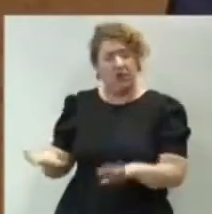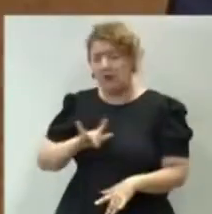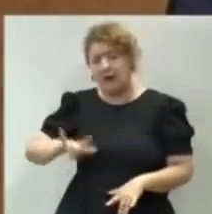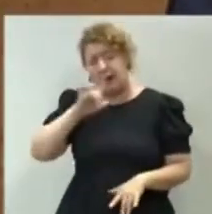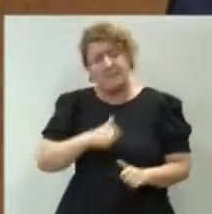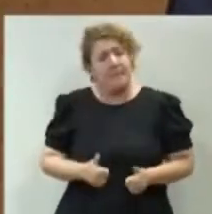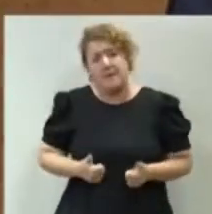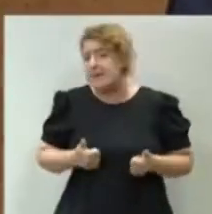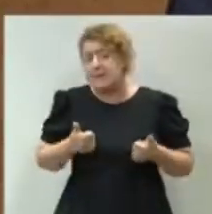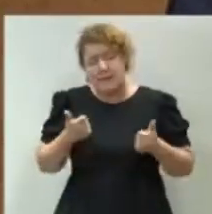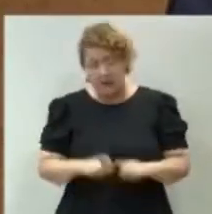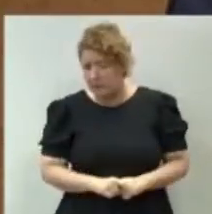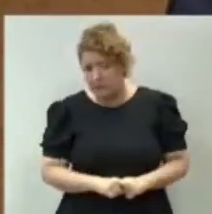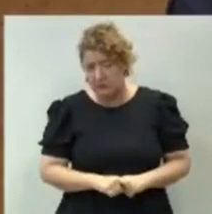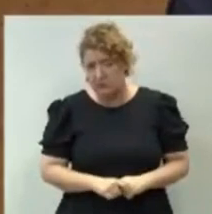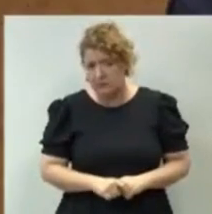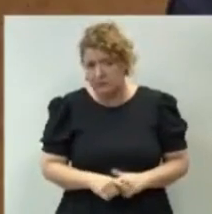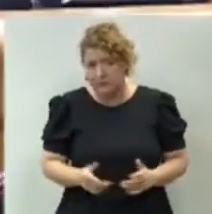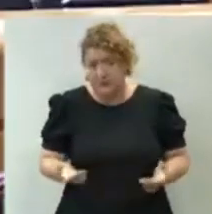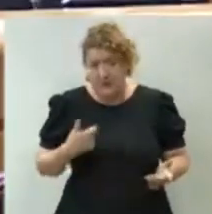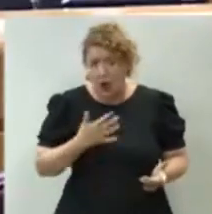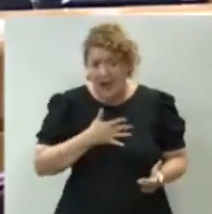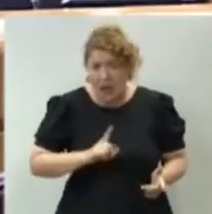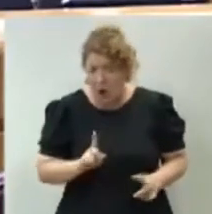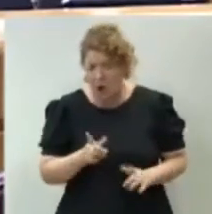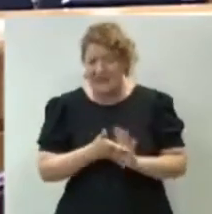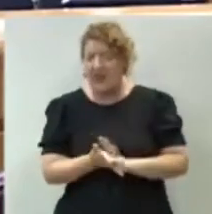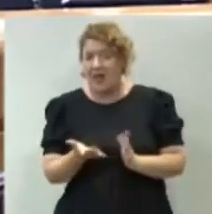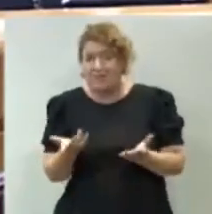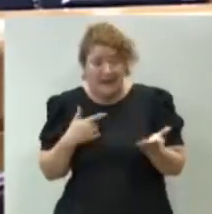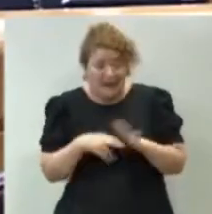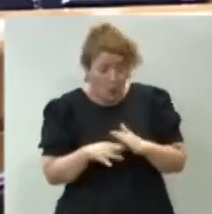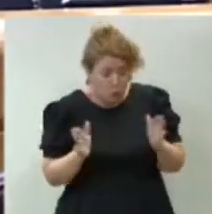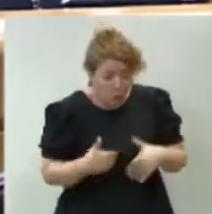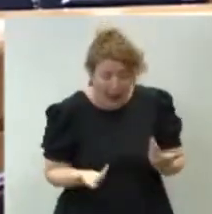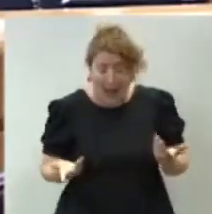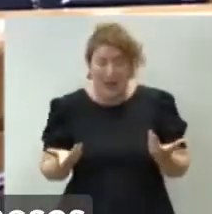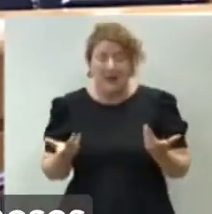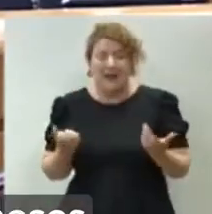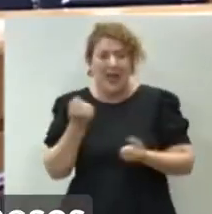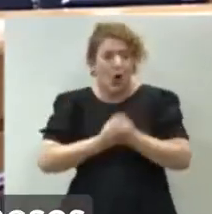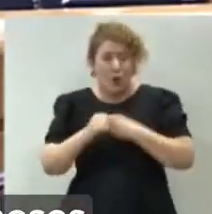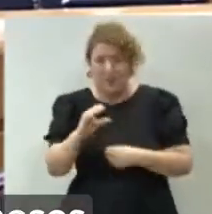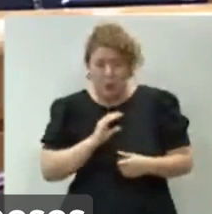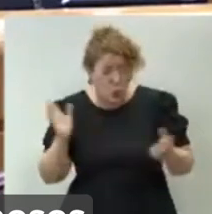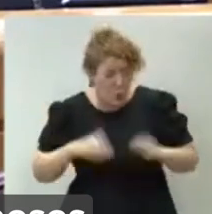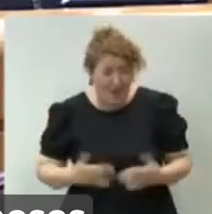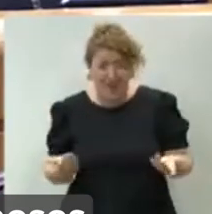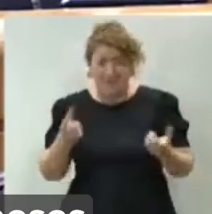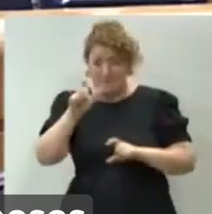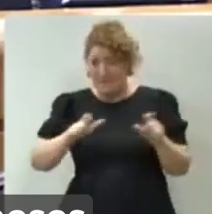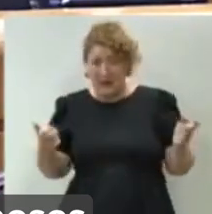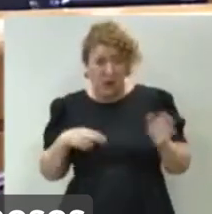aguanta más. No porque no queramos, sino porque no tenemos recursos ni materiales ni económicos. Como sabemos, hemos pasado en